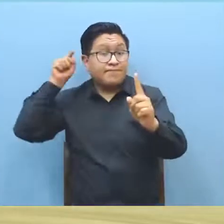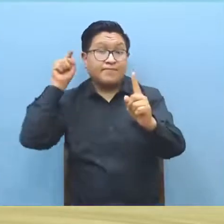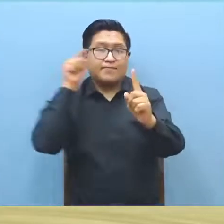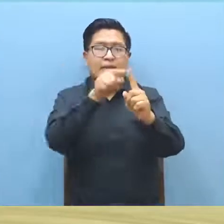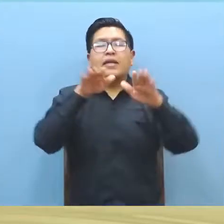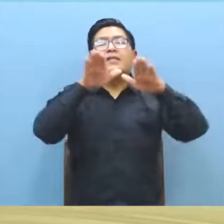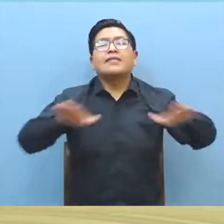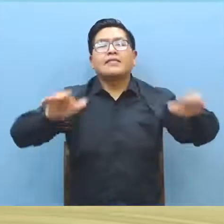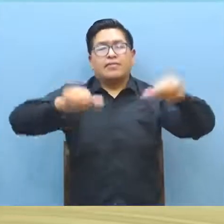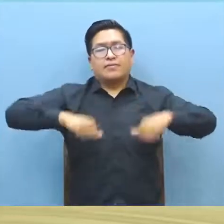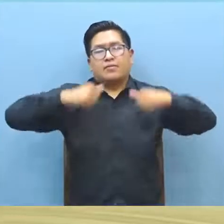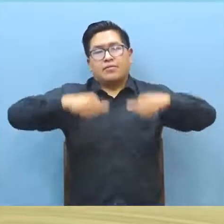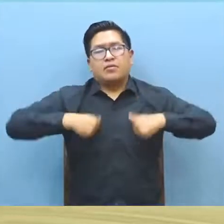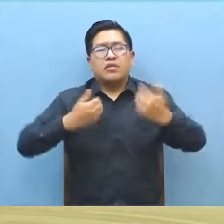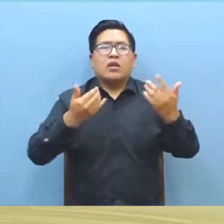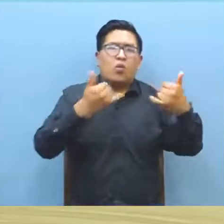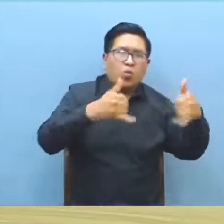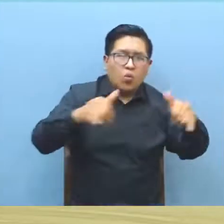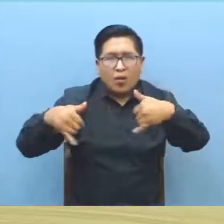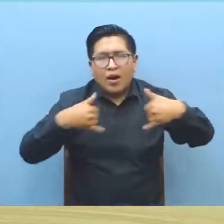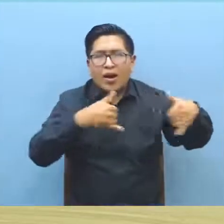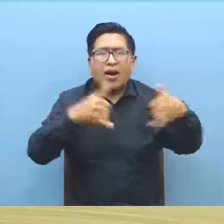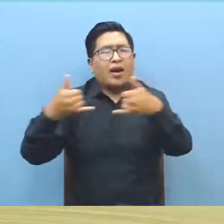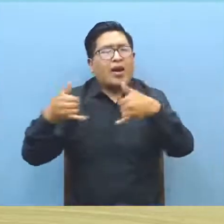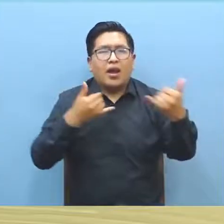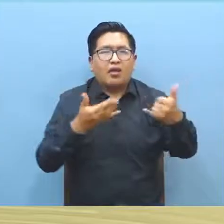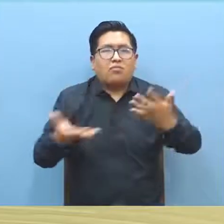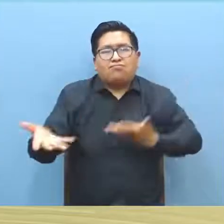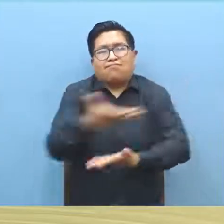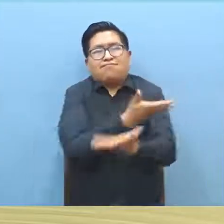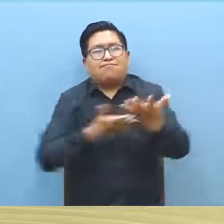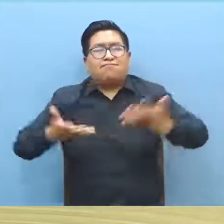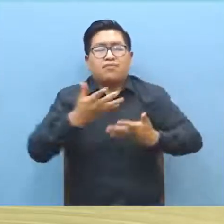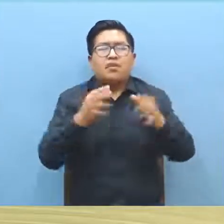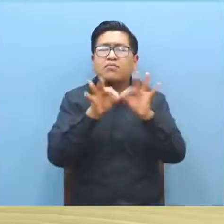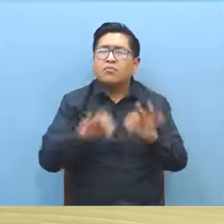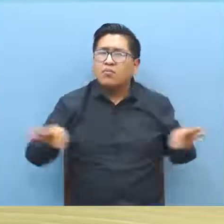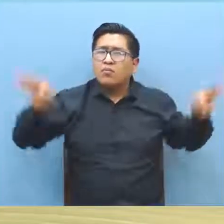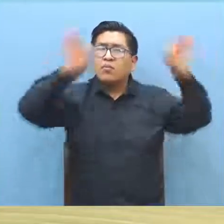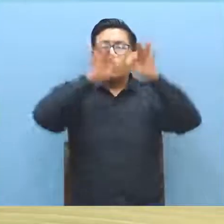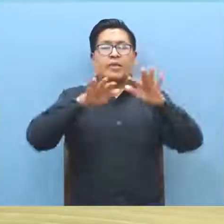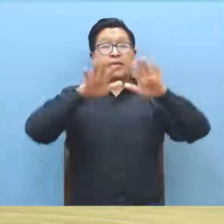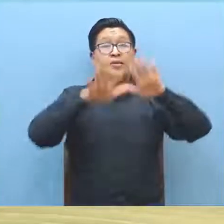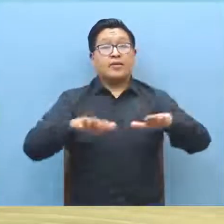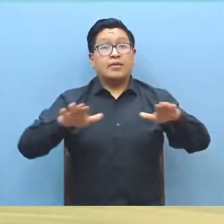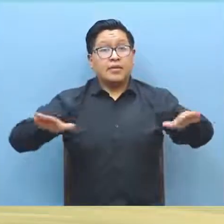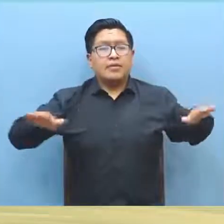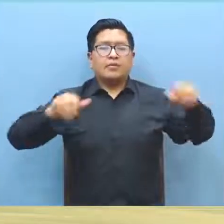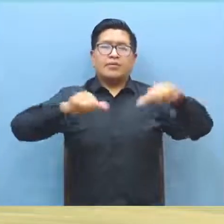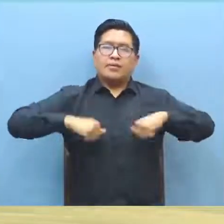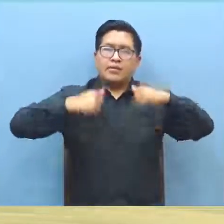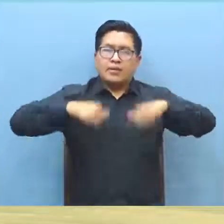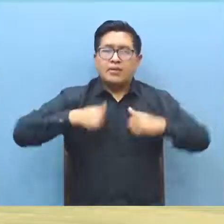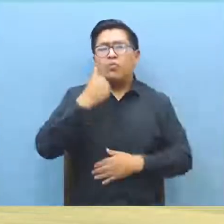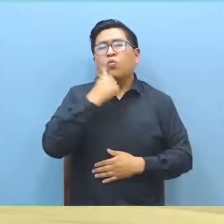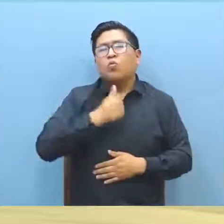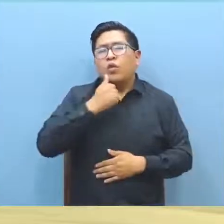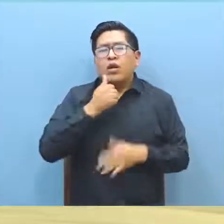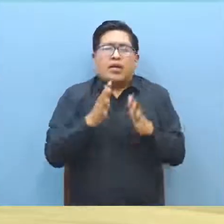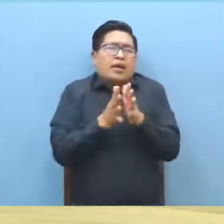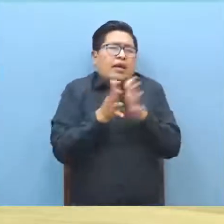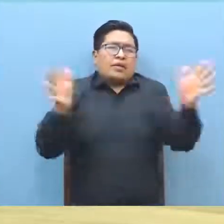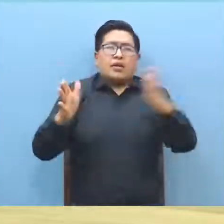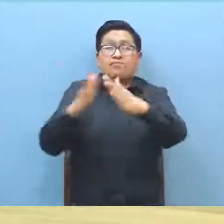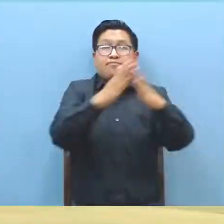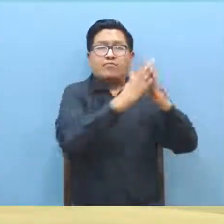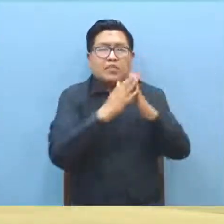población, a la niñez y adolescencia a través de juegos didácticos. Es muy importante que la niñez y adolescencia, las mujeres, la ciudadanía en general